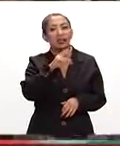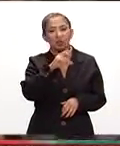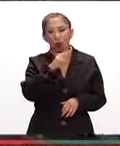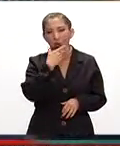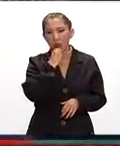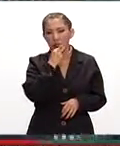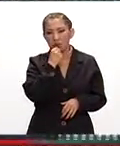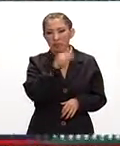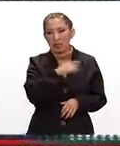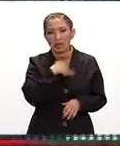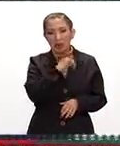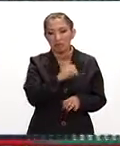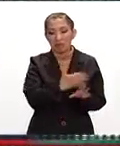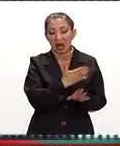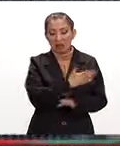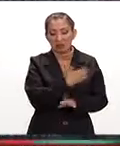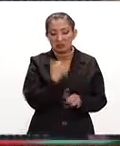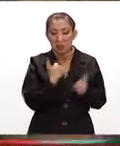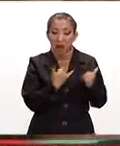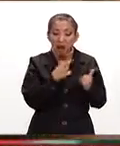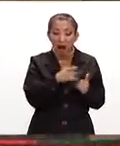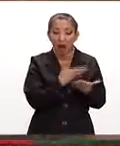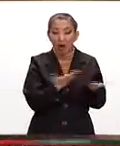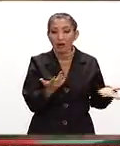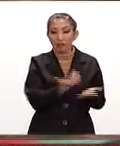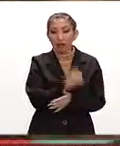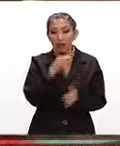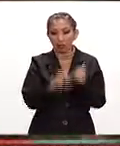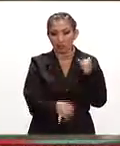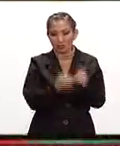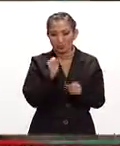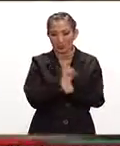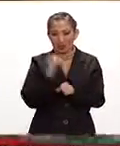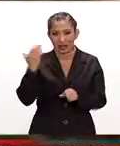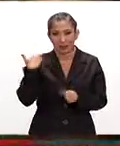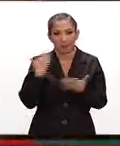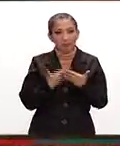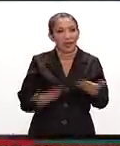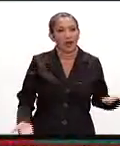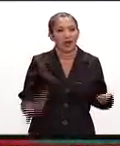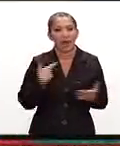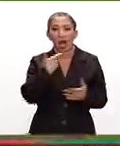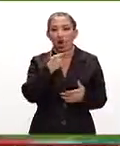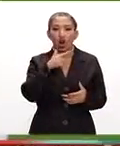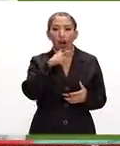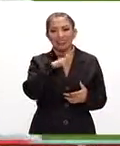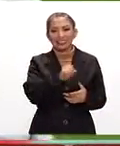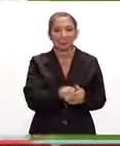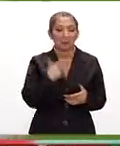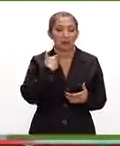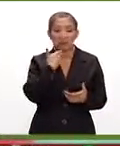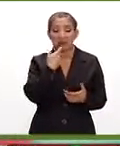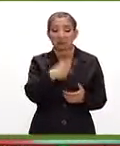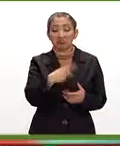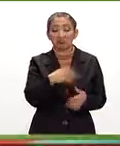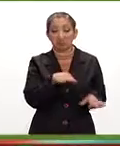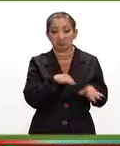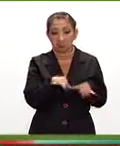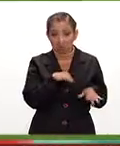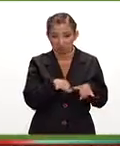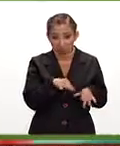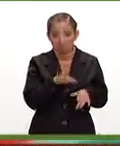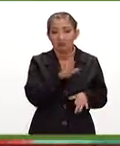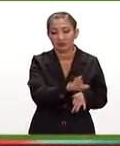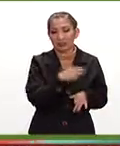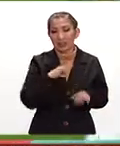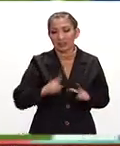Mahrez, que no había jugado, así que bueno, pues aquí está el fin de semana, aquí está ahora marcando gol, haciendo muy bien los foxes, las